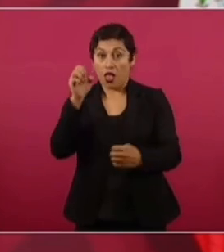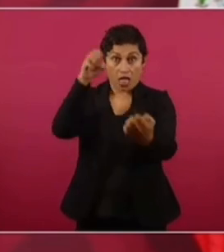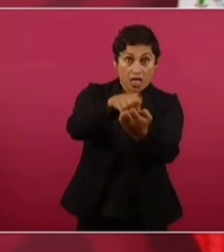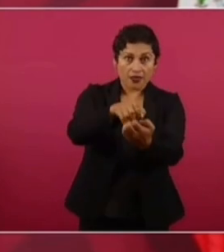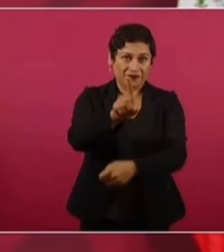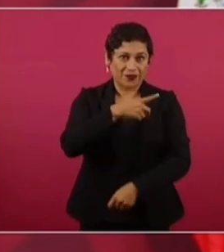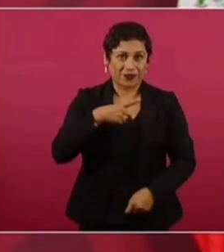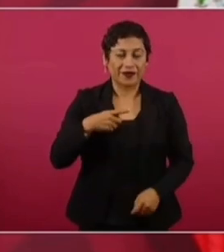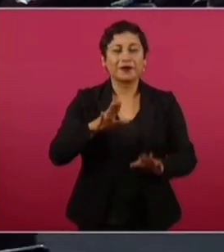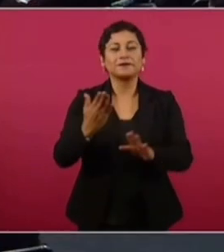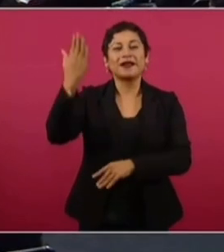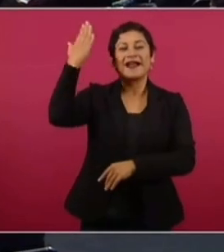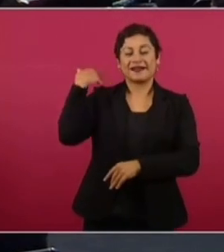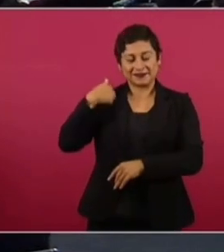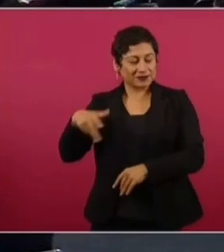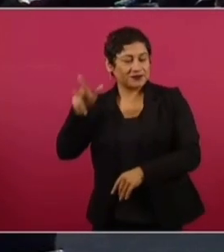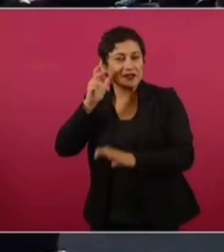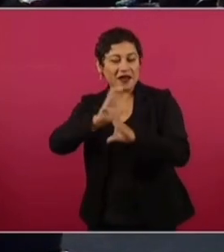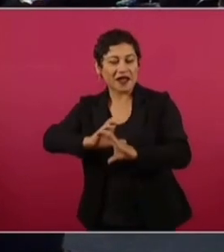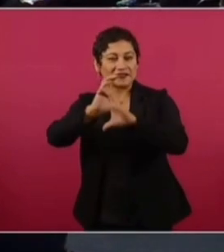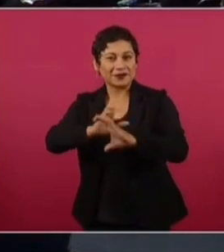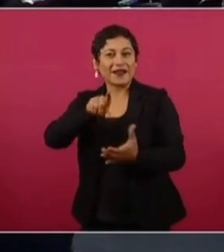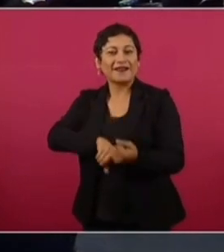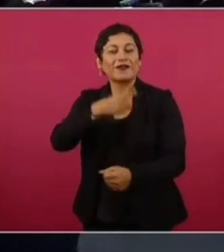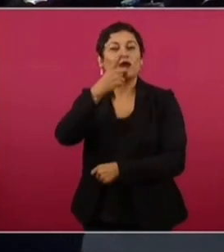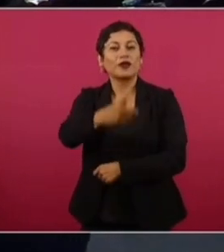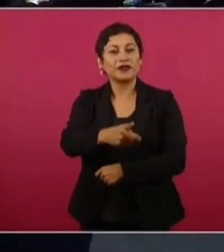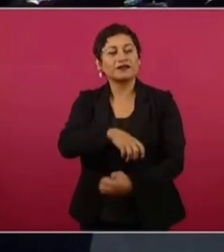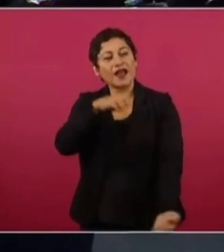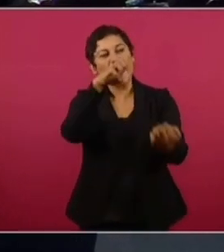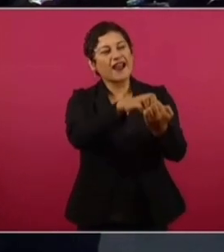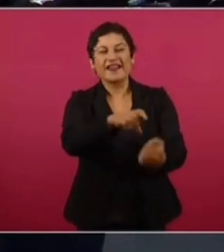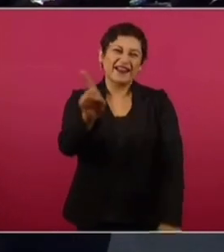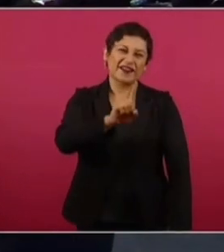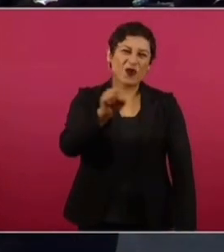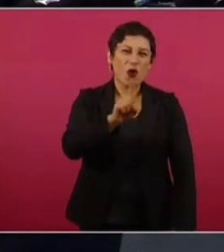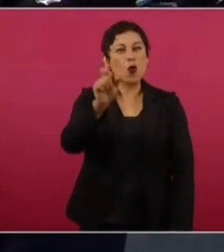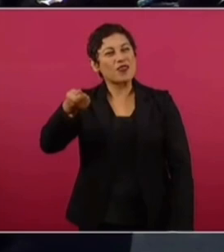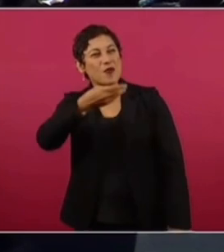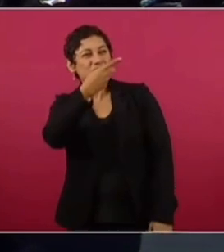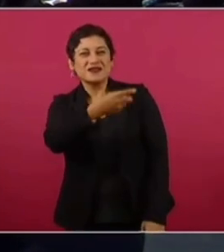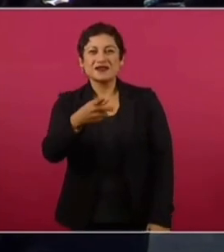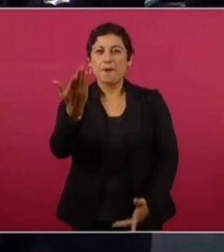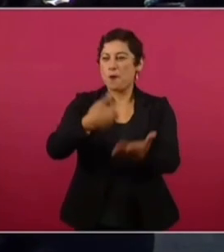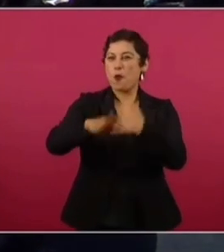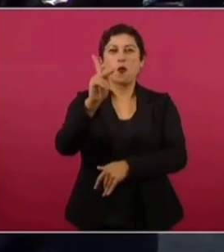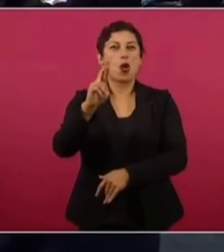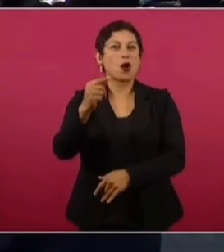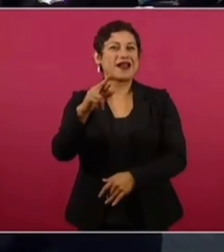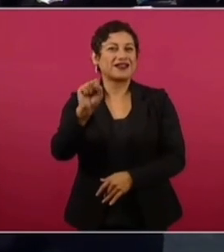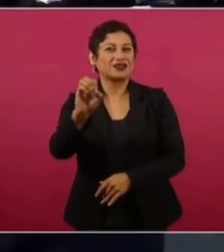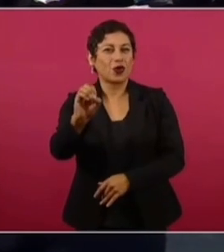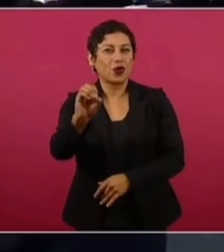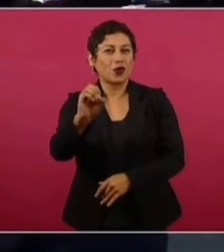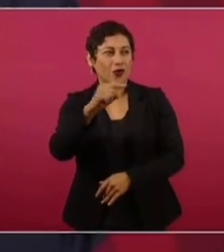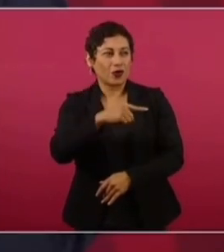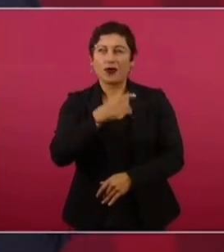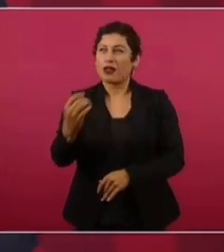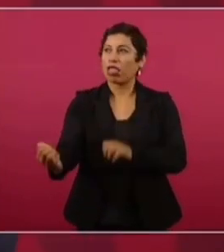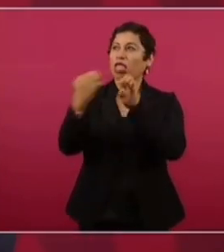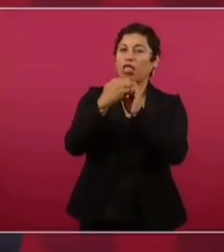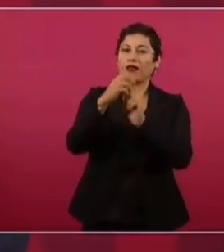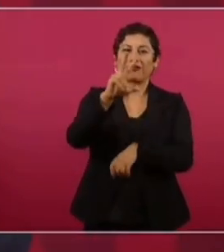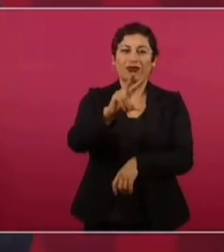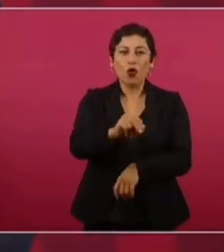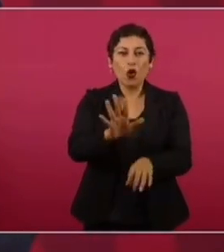de protesta que decía eso. No te dejes engañar cuando te hablan de progreso. Porque tú te quedas flaco